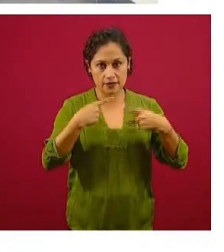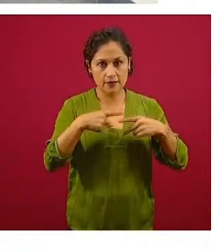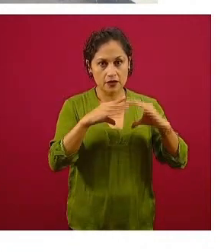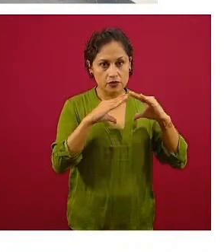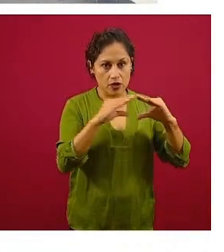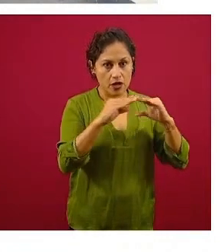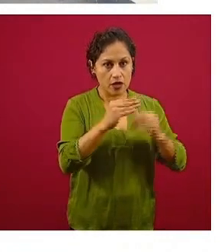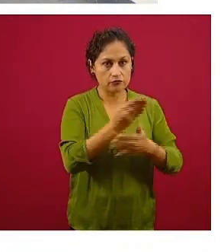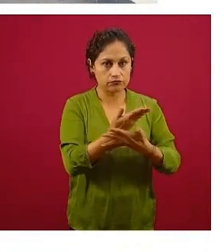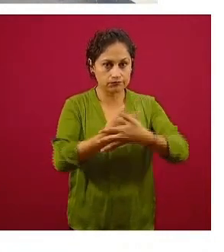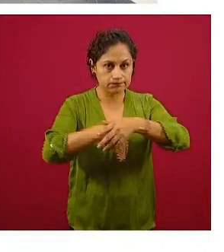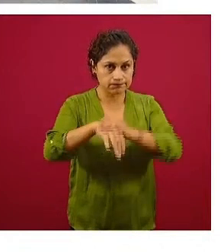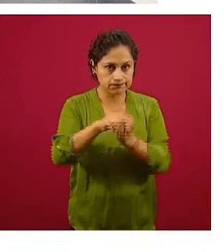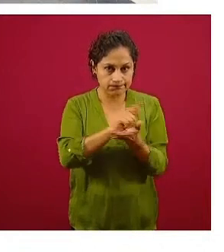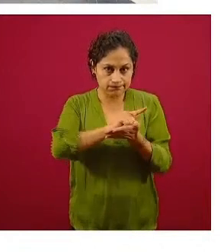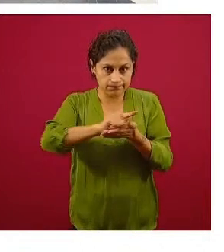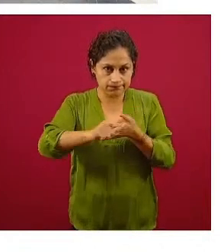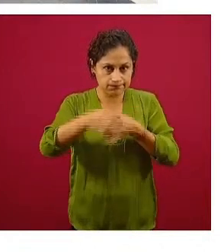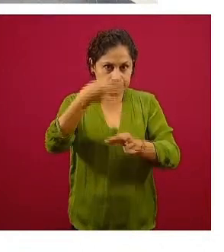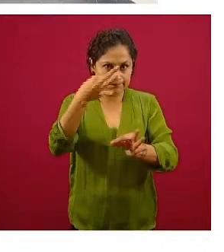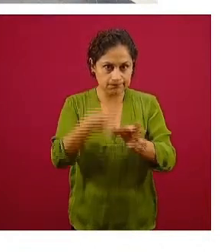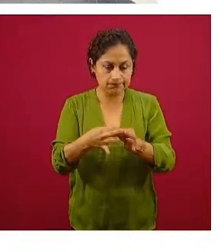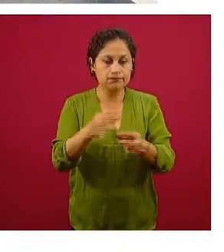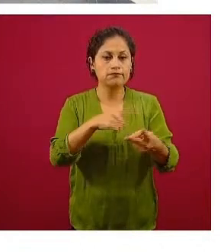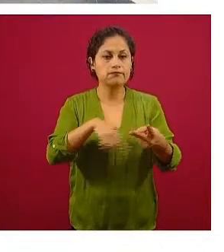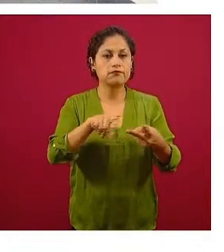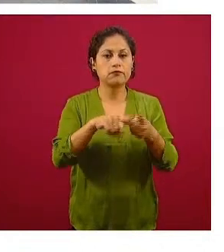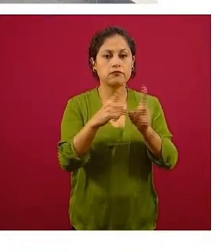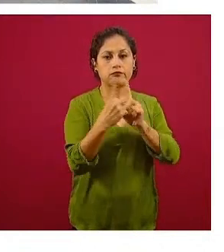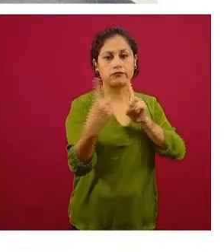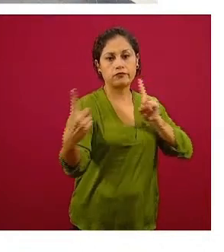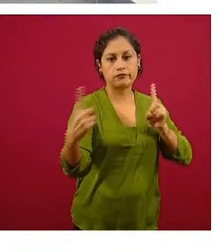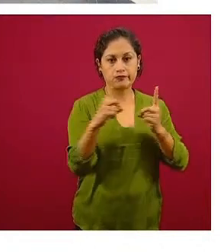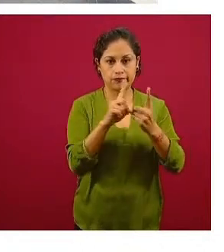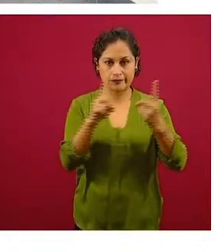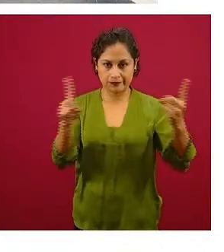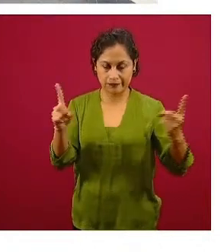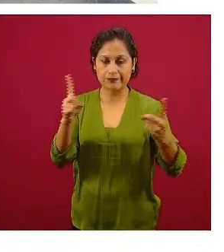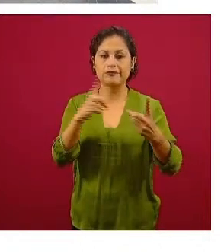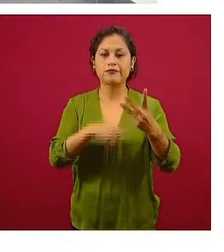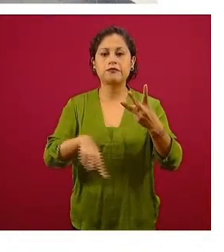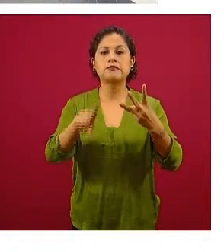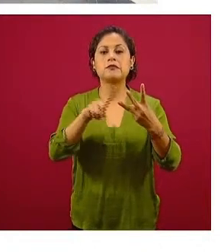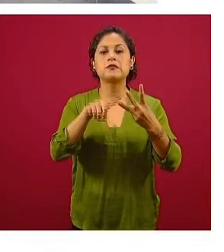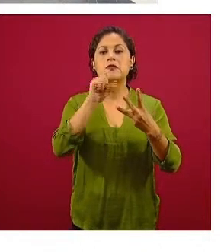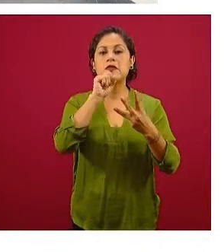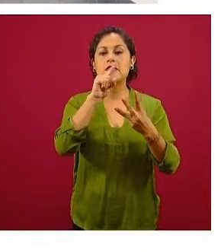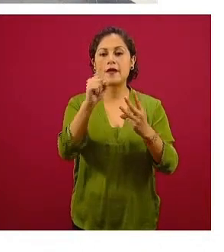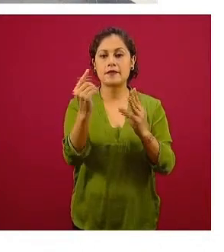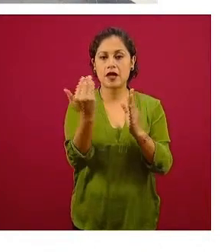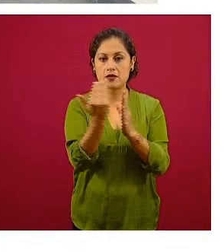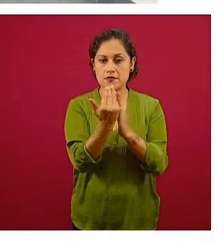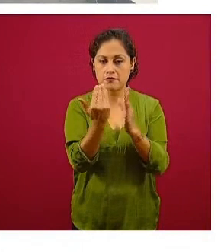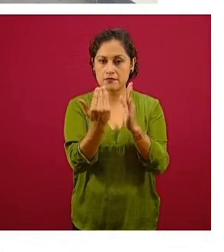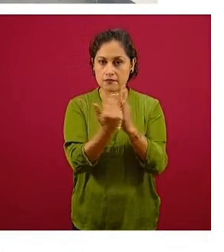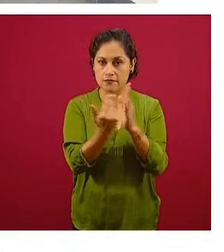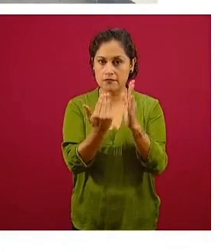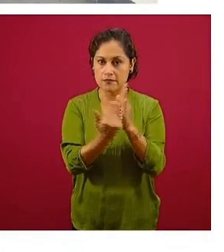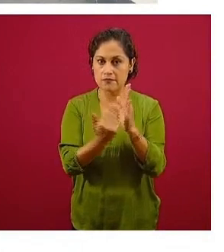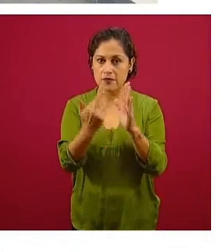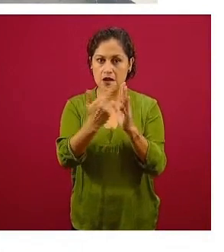de manos, sobre la sana distancia y sobre el efectuar todos los protocolos para